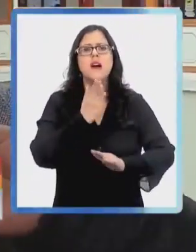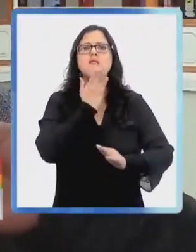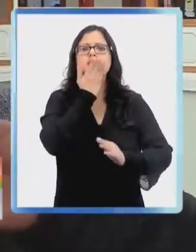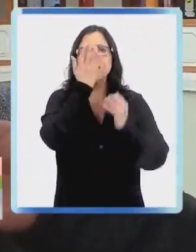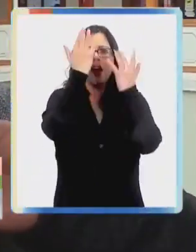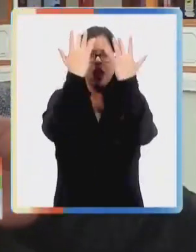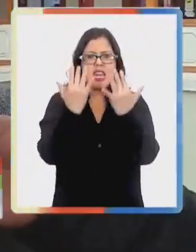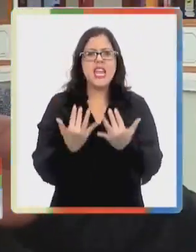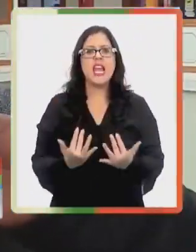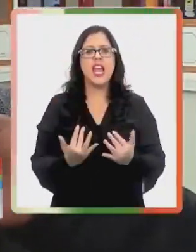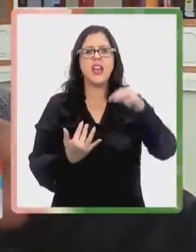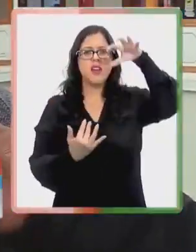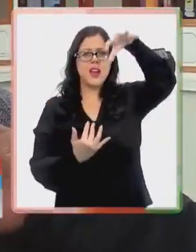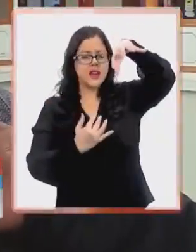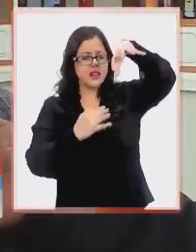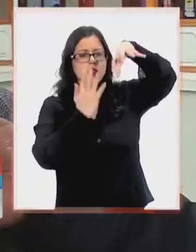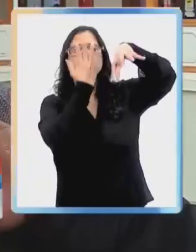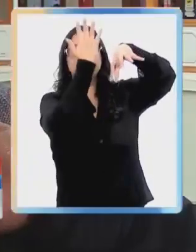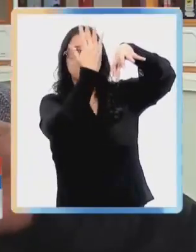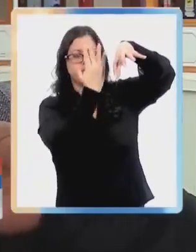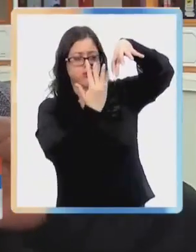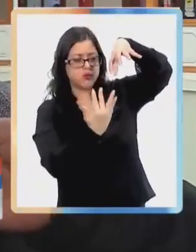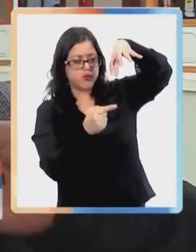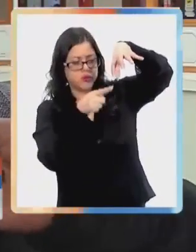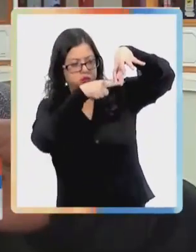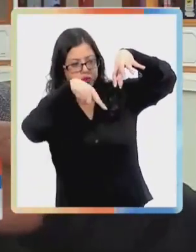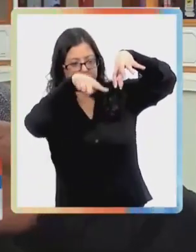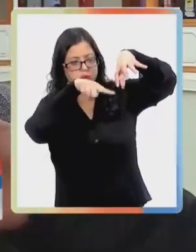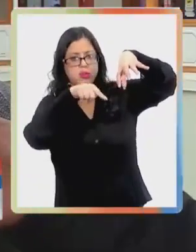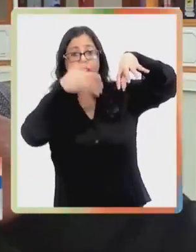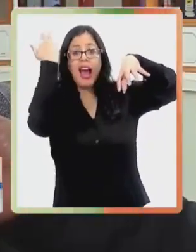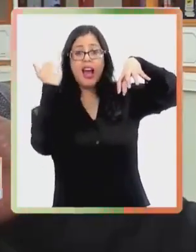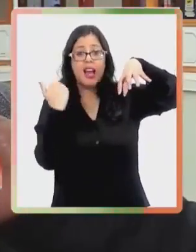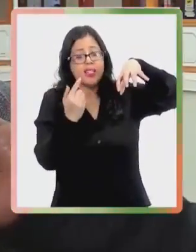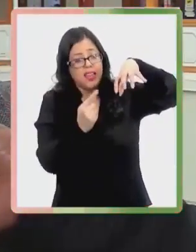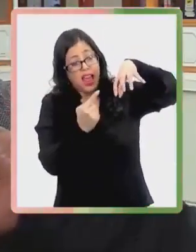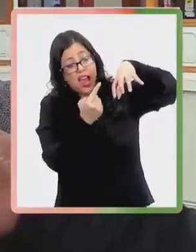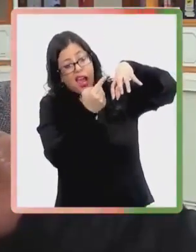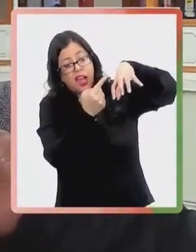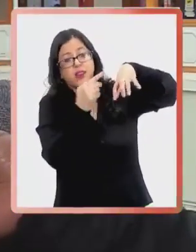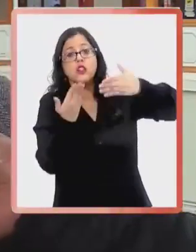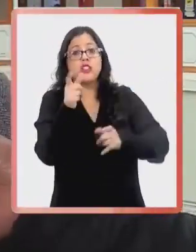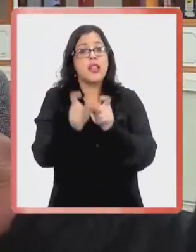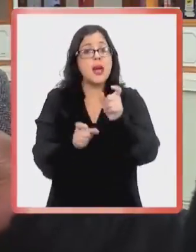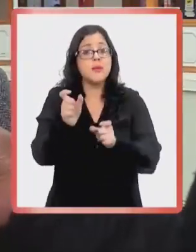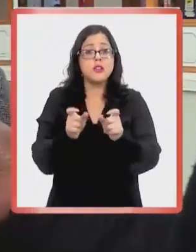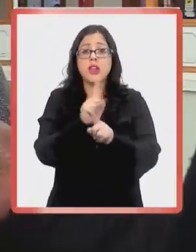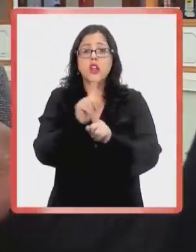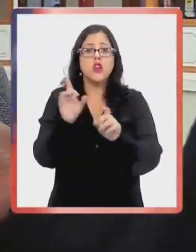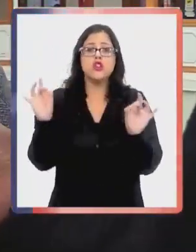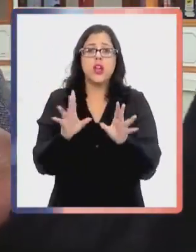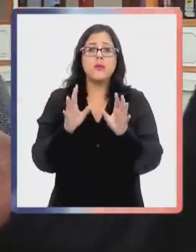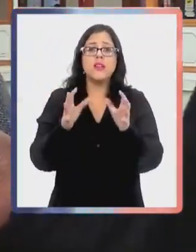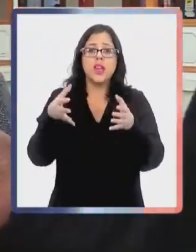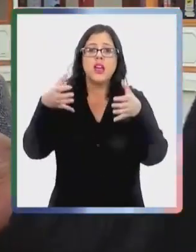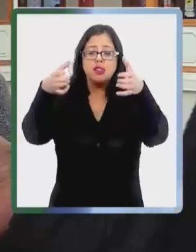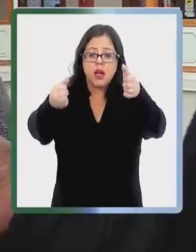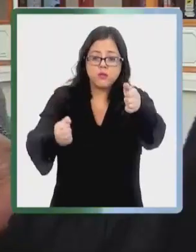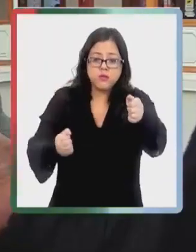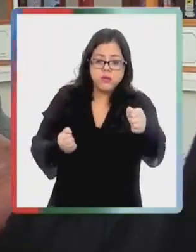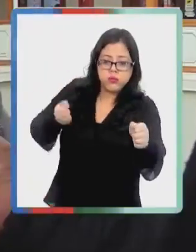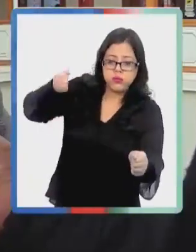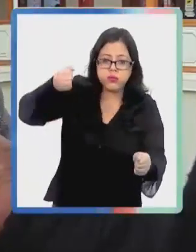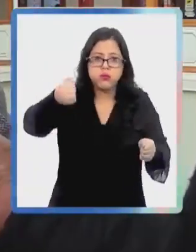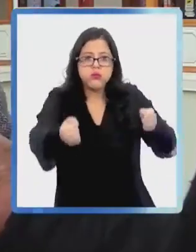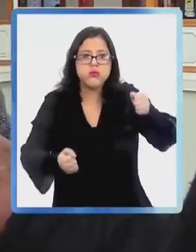y hoy día la tenemos bastante más abajo porque también la teníamos muy arriba, entonces la gente que viene no precisamente a esquiar, sino que